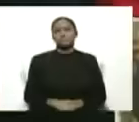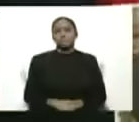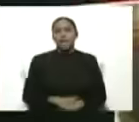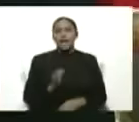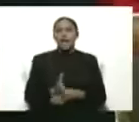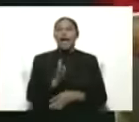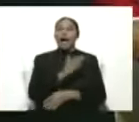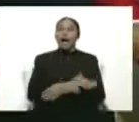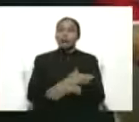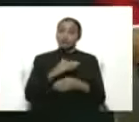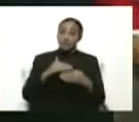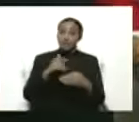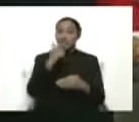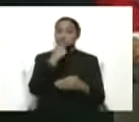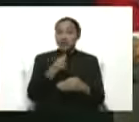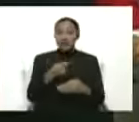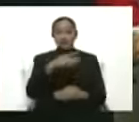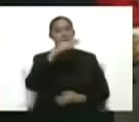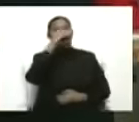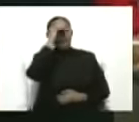julio.